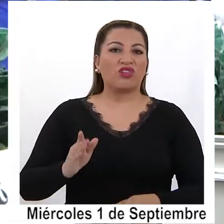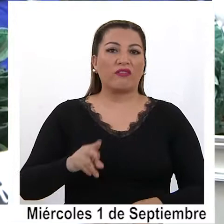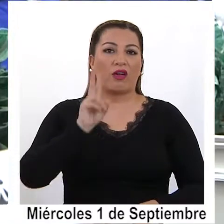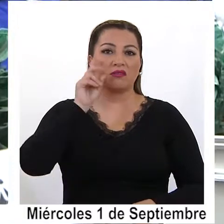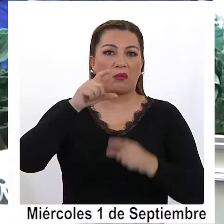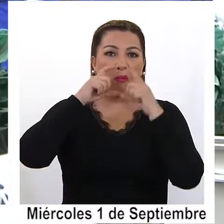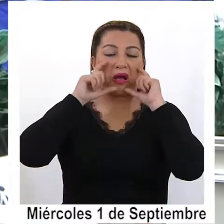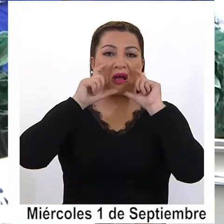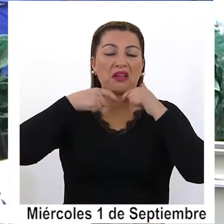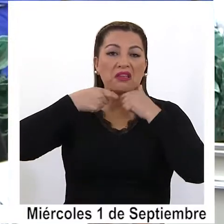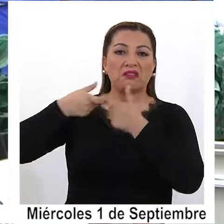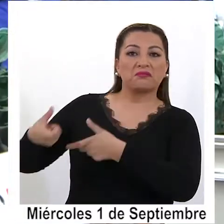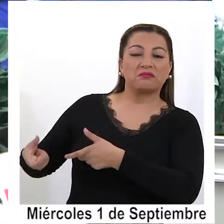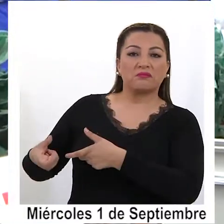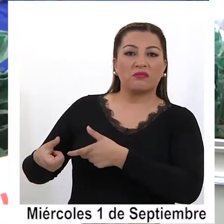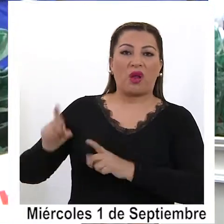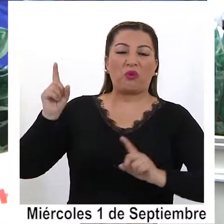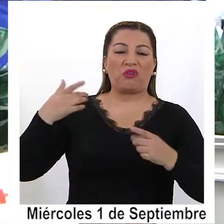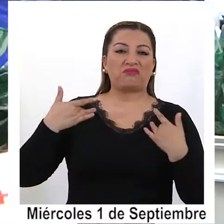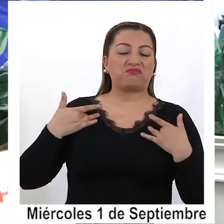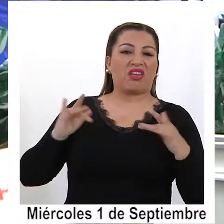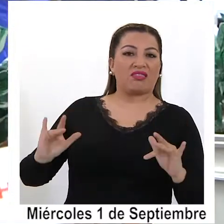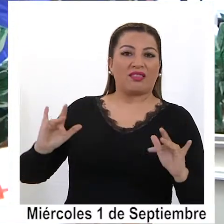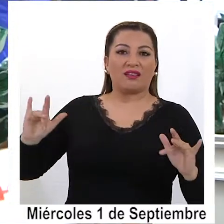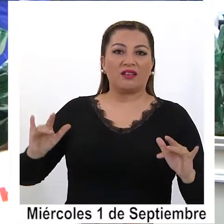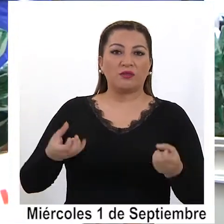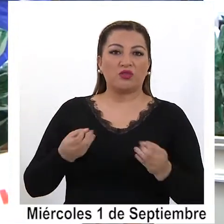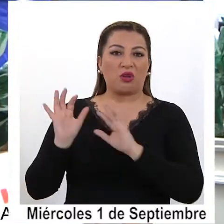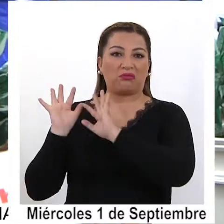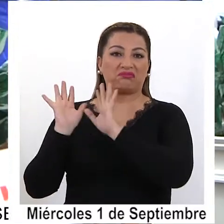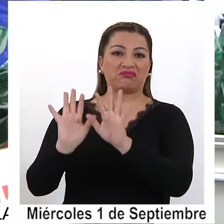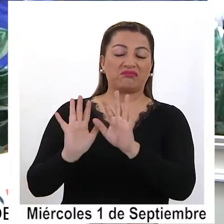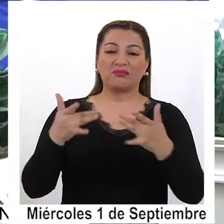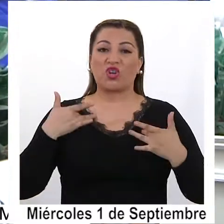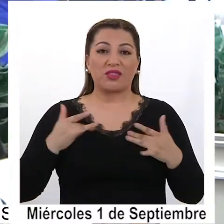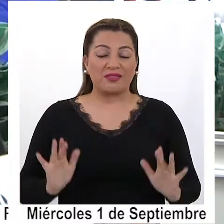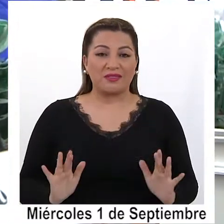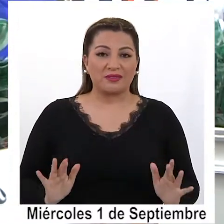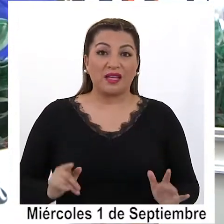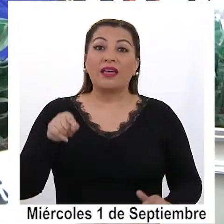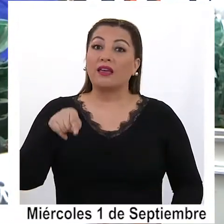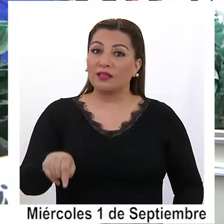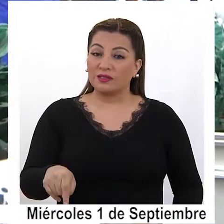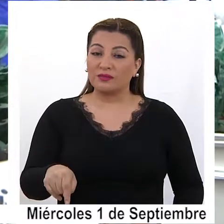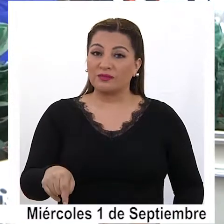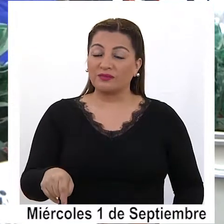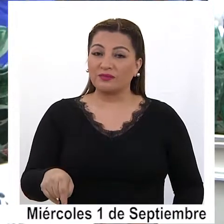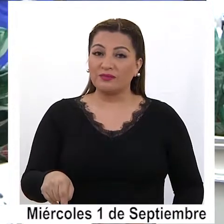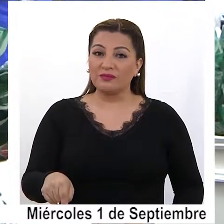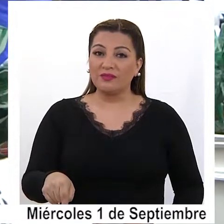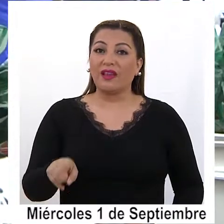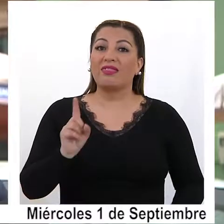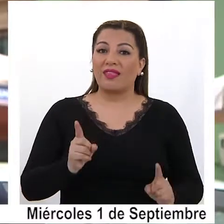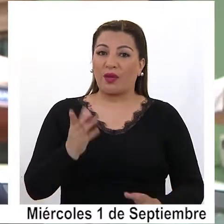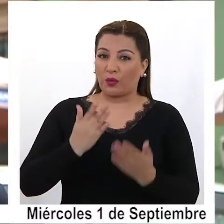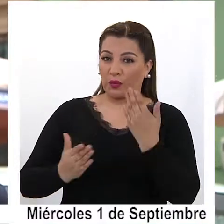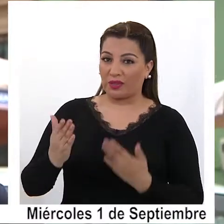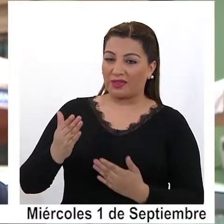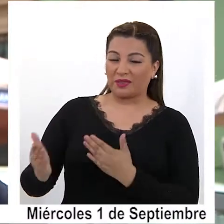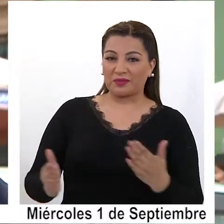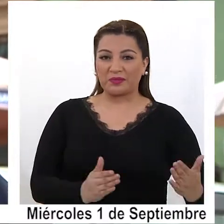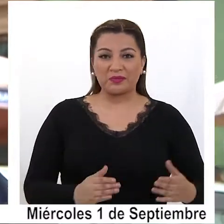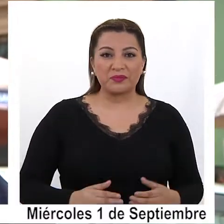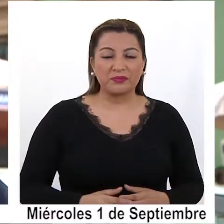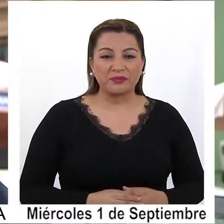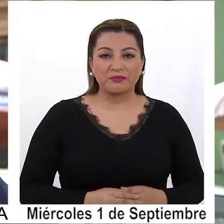mascarilla o que le da lo mismo estar en grandes aglomeraciones y eso todavía no pasa y tenemos que ser cuidadosos. La verdad es